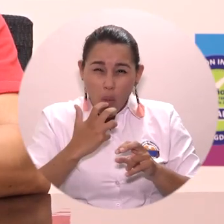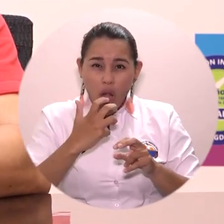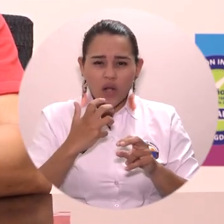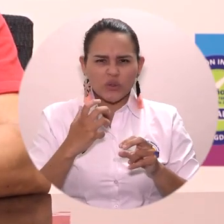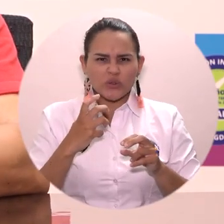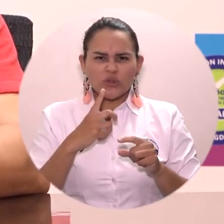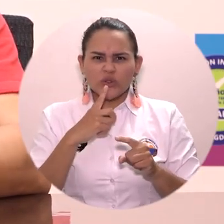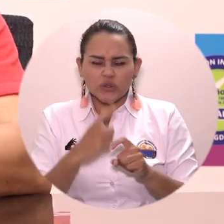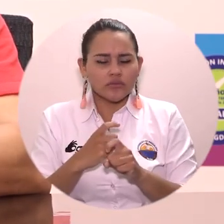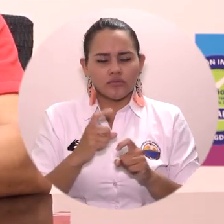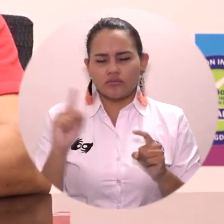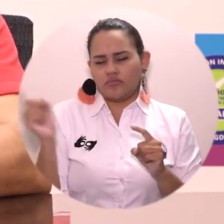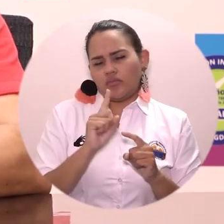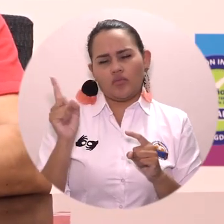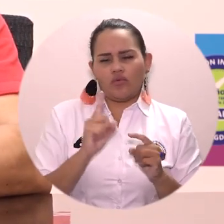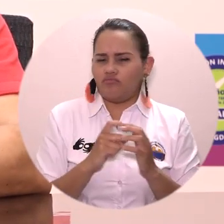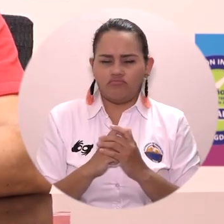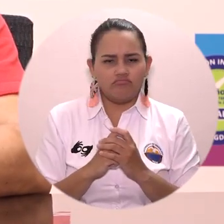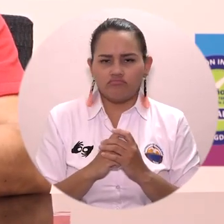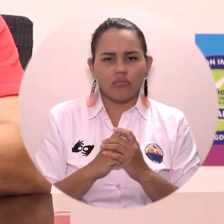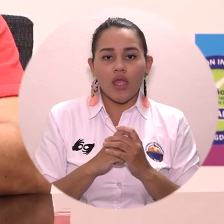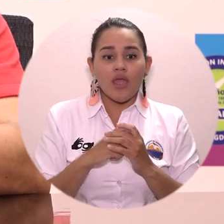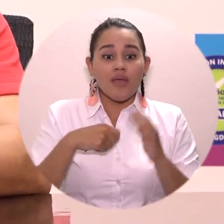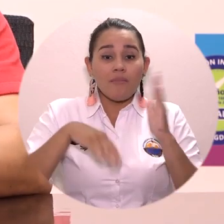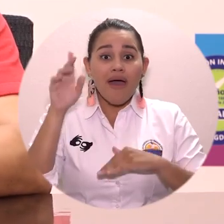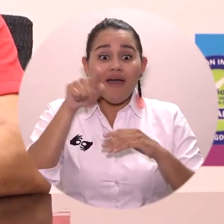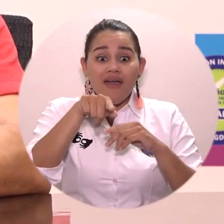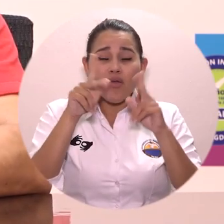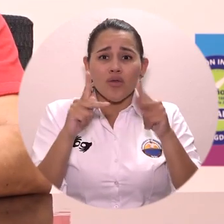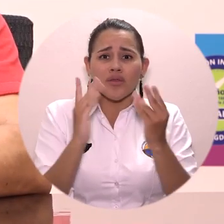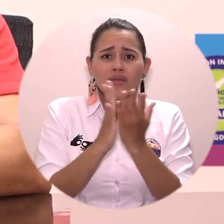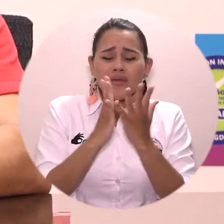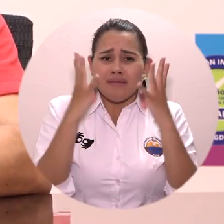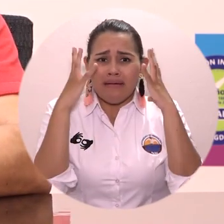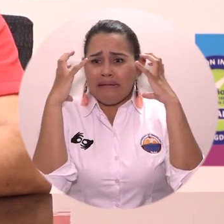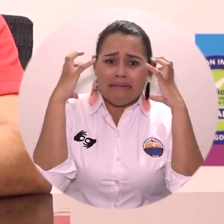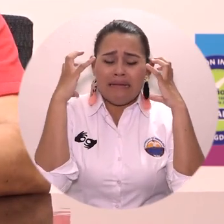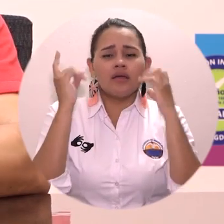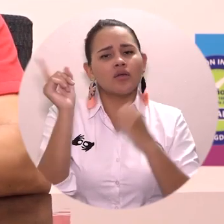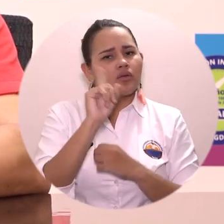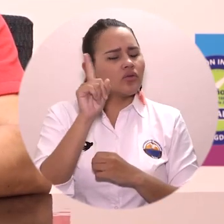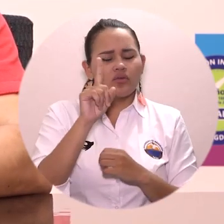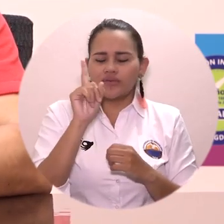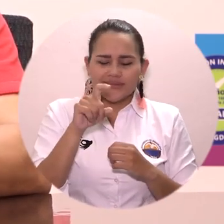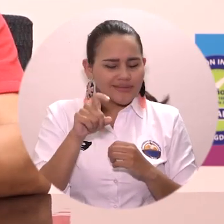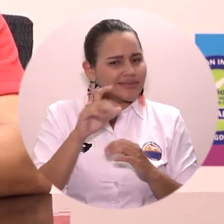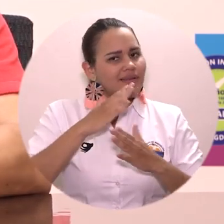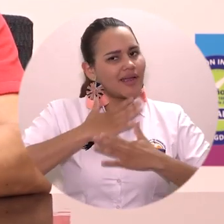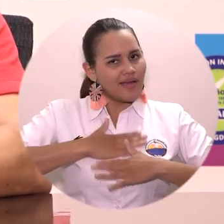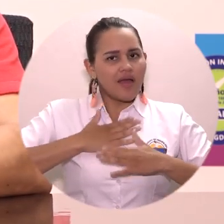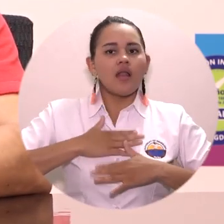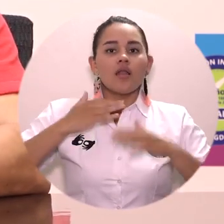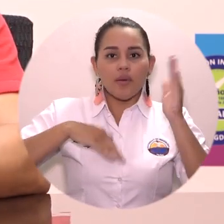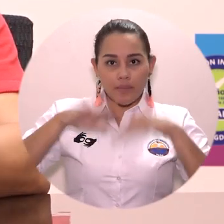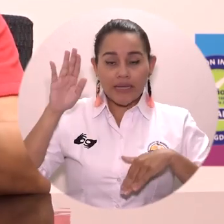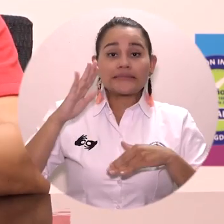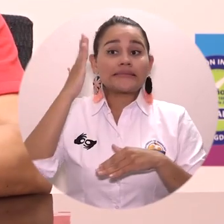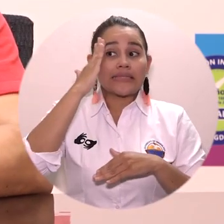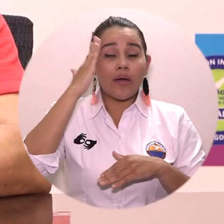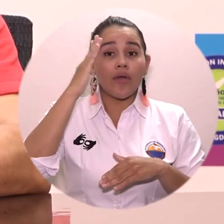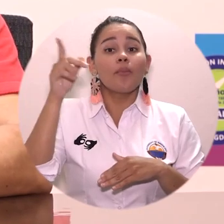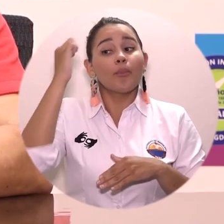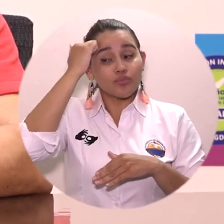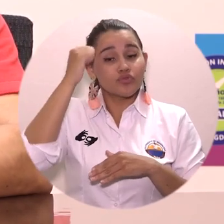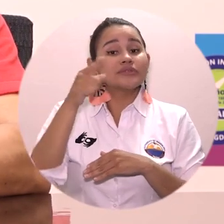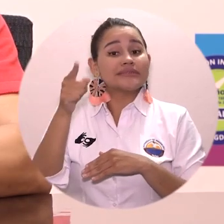que permitan que en estas circunstancias especiales no se agobie a los estudiantes con exámenes individuales. Las pruebas individuales que se requieran se harán una